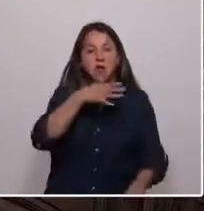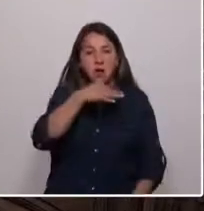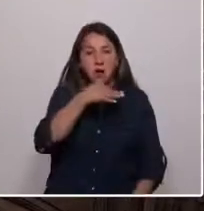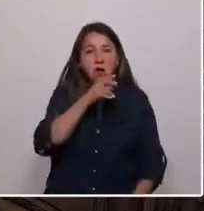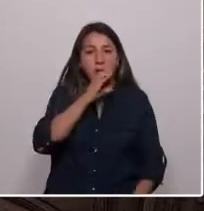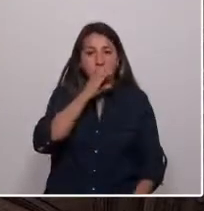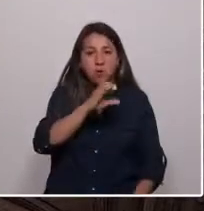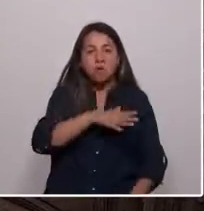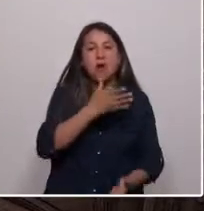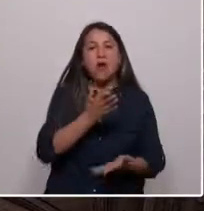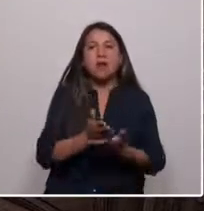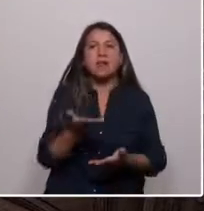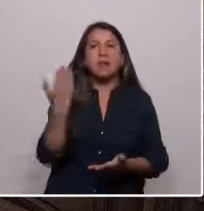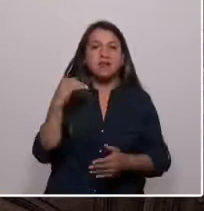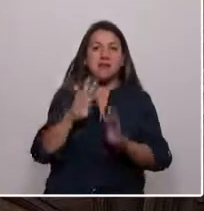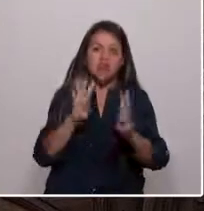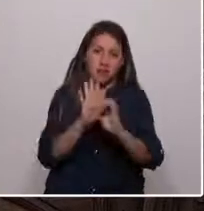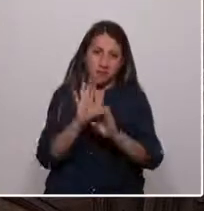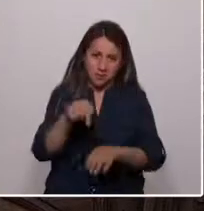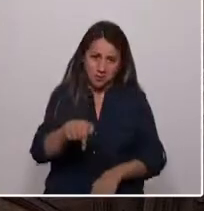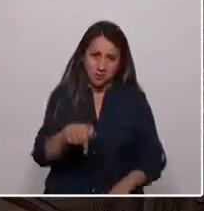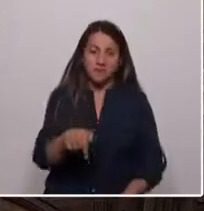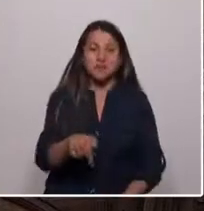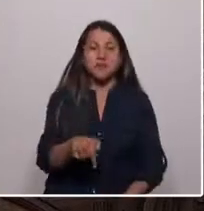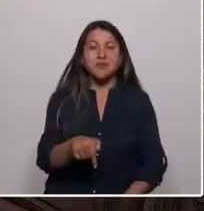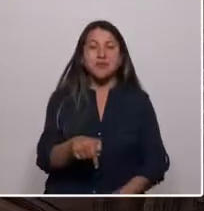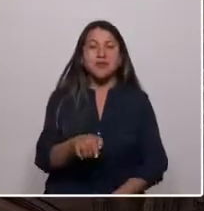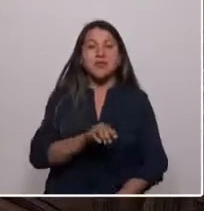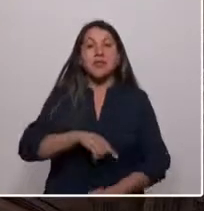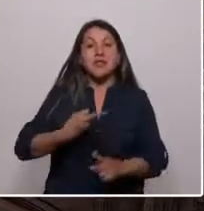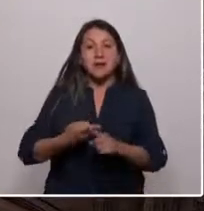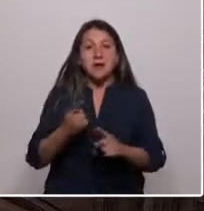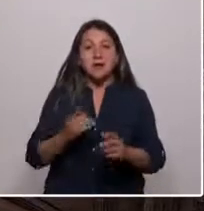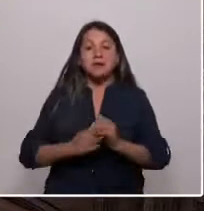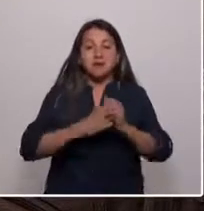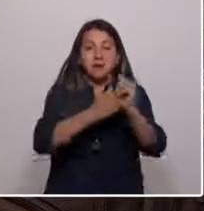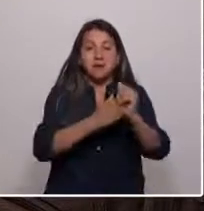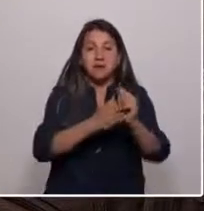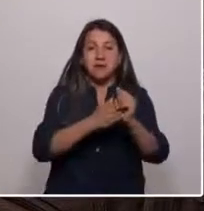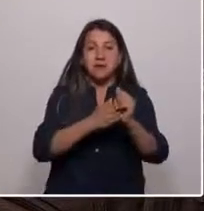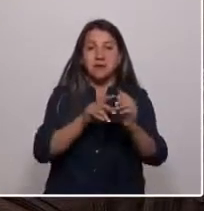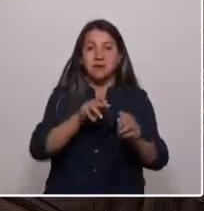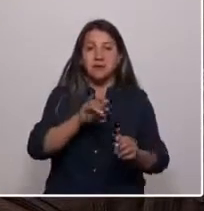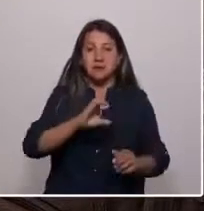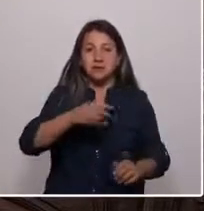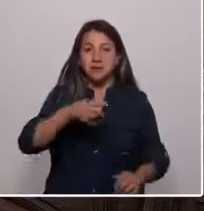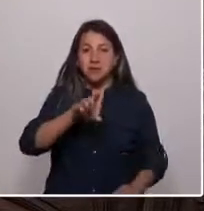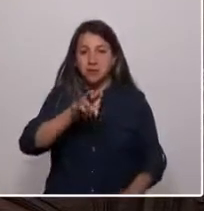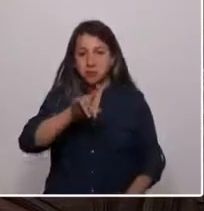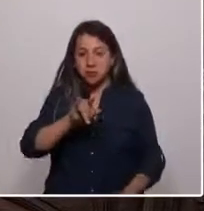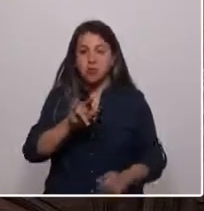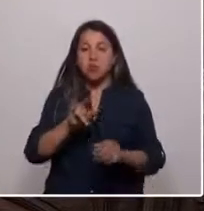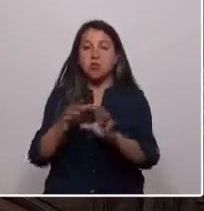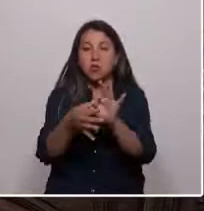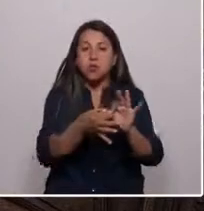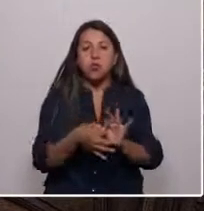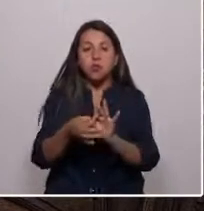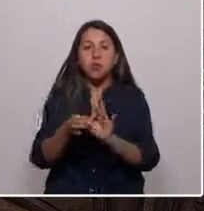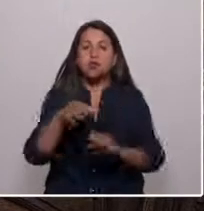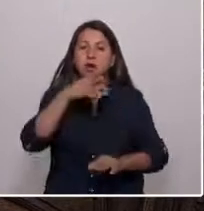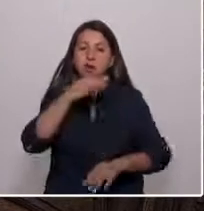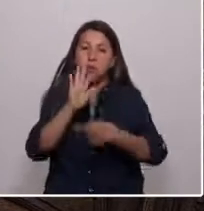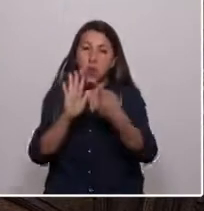hasta antes de la convención. Además, dirigente de Pichidegua Unidos por el Agua y Medio Ambiente, de la lista Corrientes